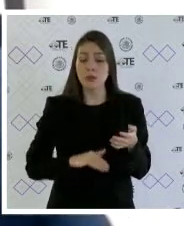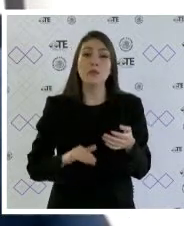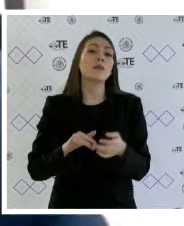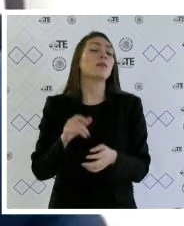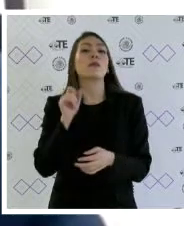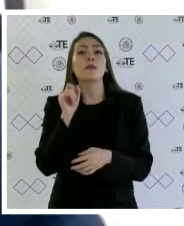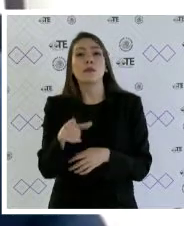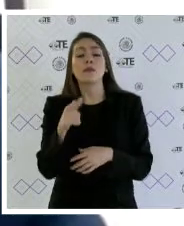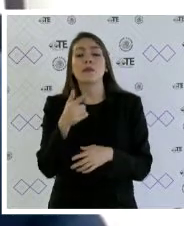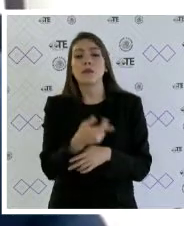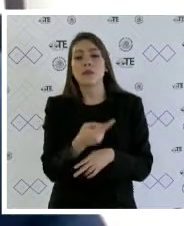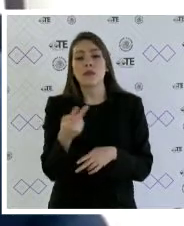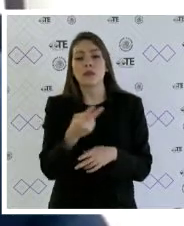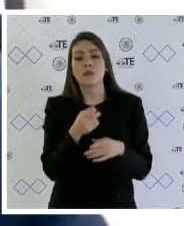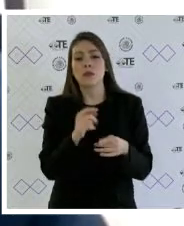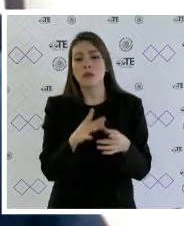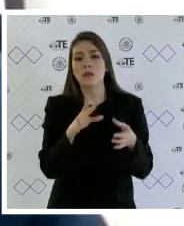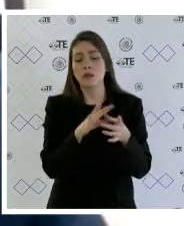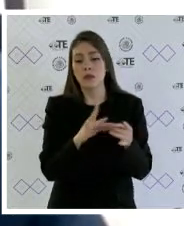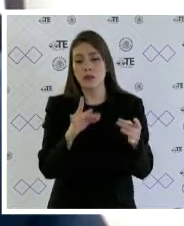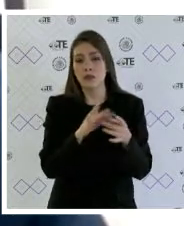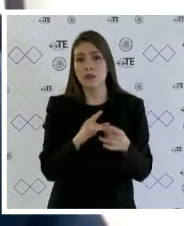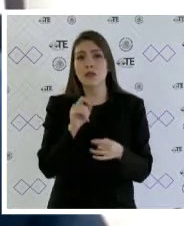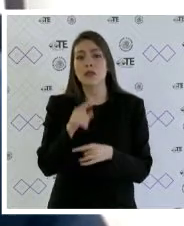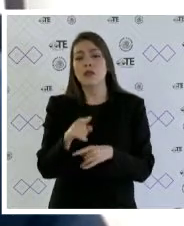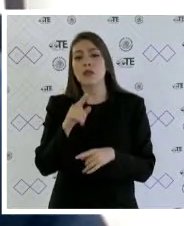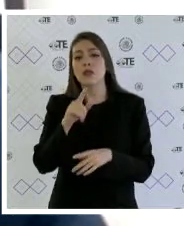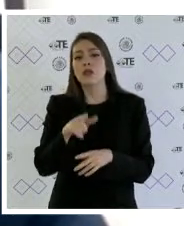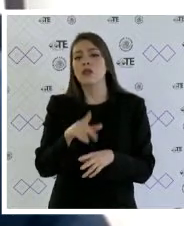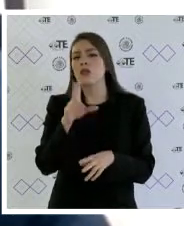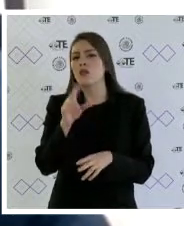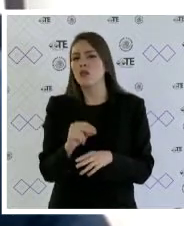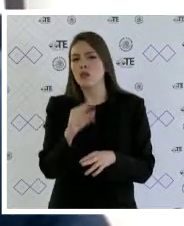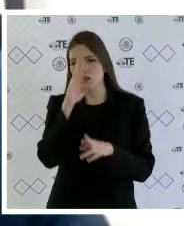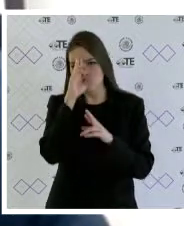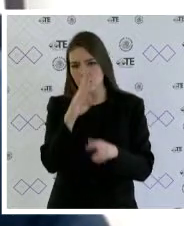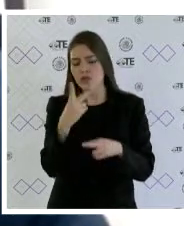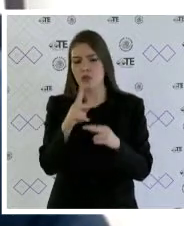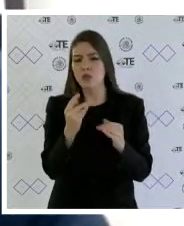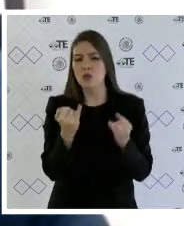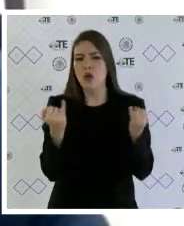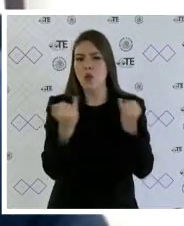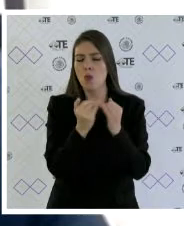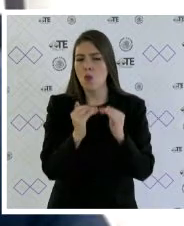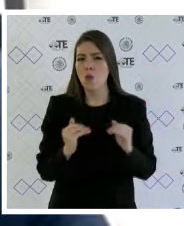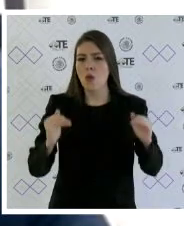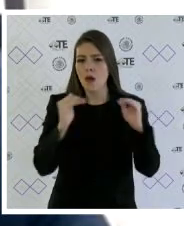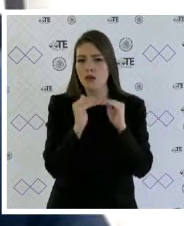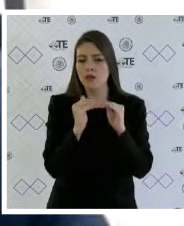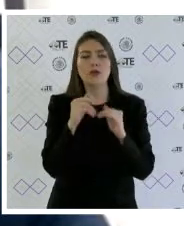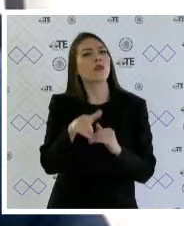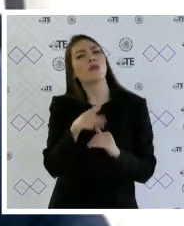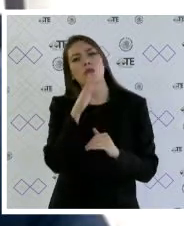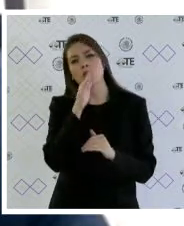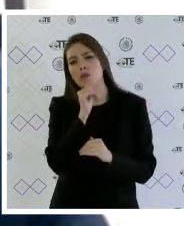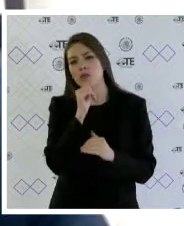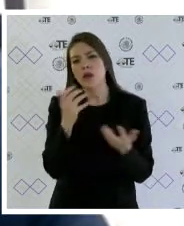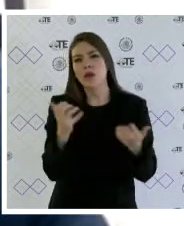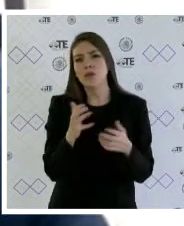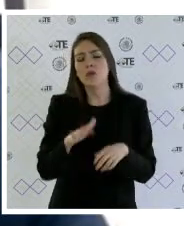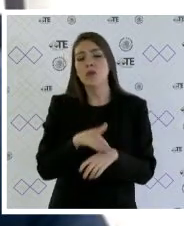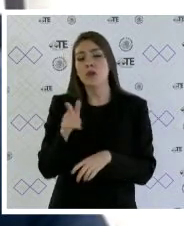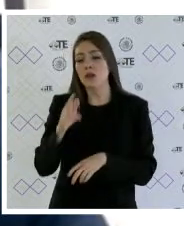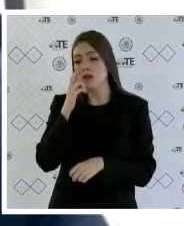respecto a la medida emisión de los acuerdos impuñados y vulneración al principio de igualdad, se califican como inoperantes, porque la parte actora